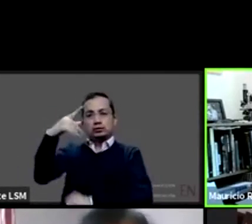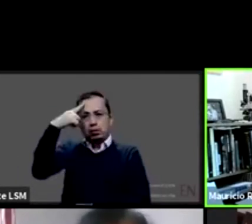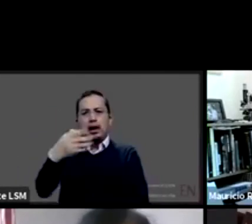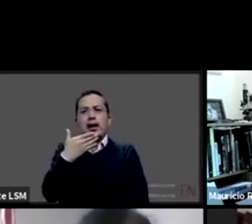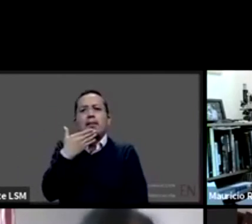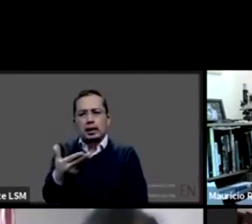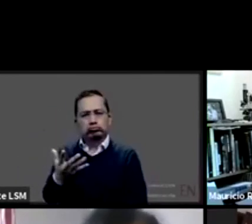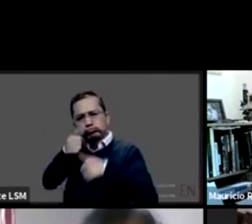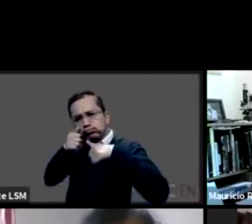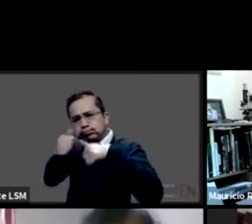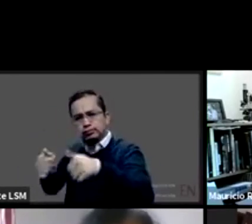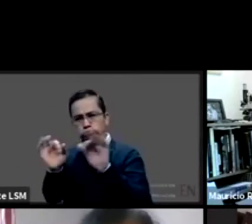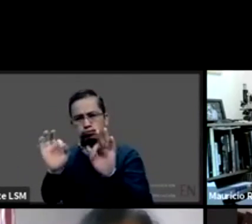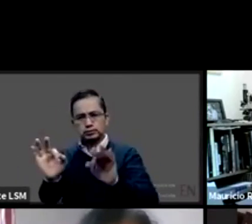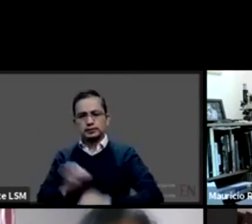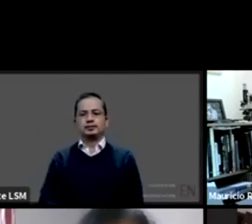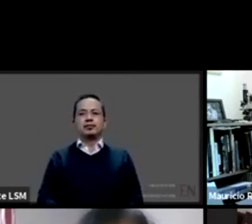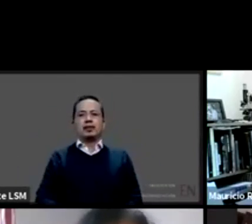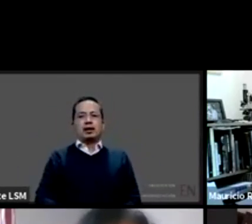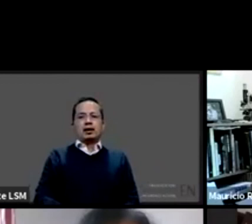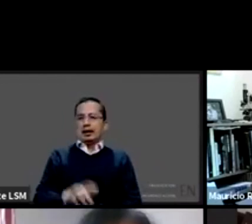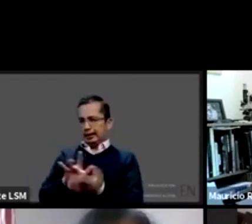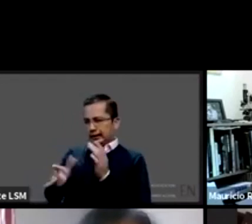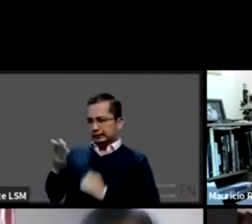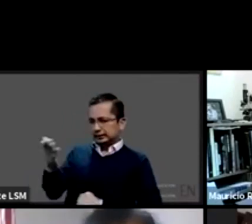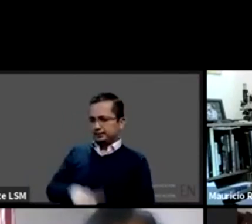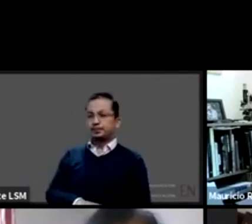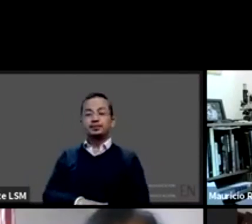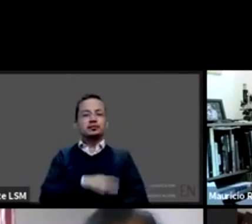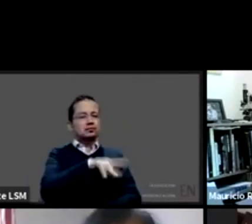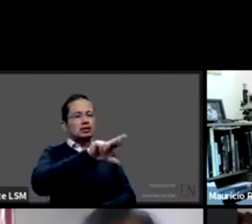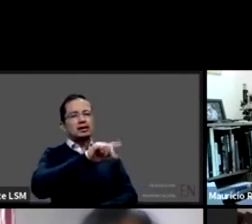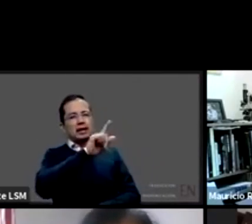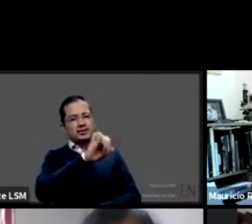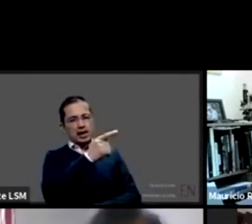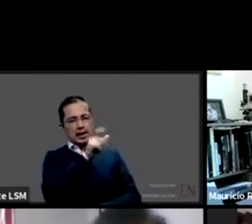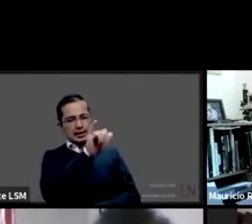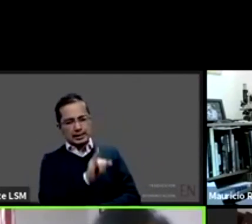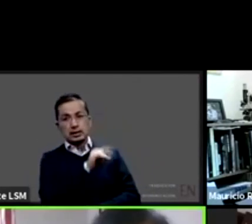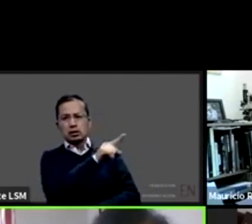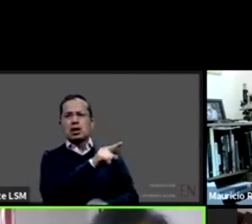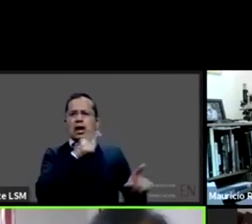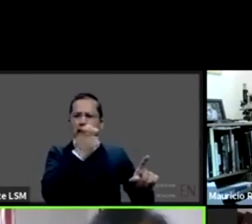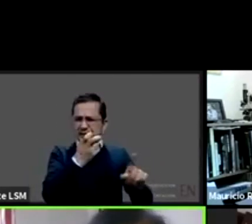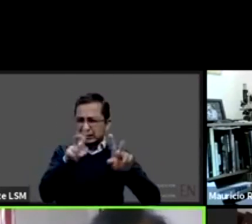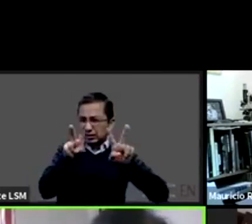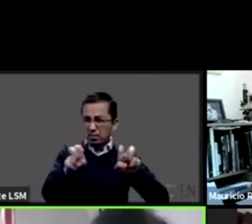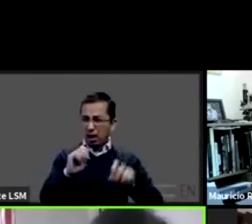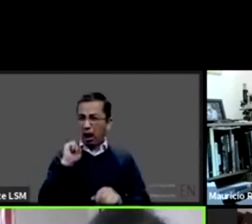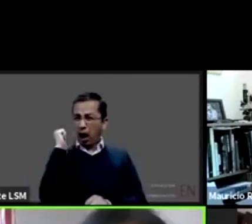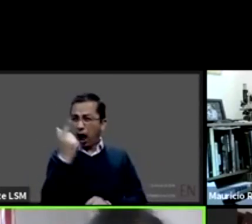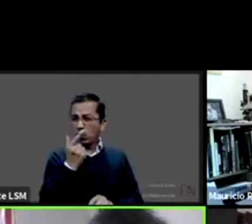gracias Mauricio Nacheli ¿se han emitido recomendaciones específicas sobre este tema? sobre el tema de COVID y